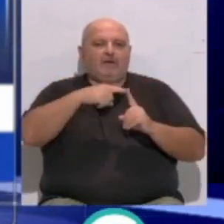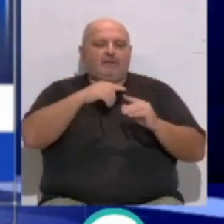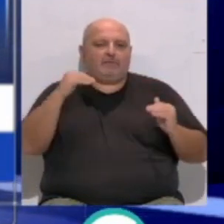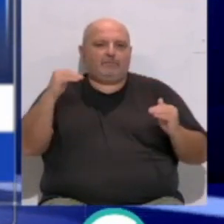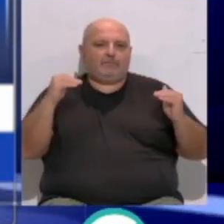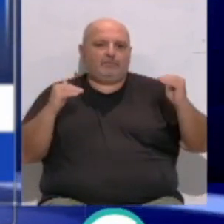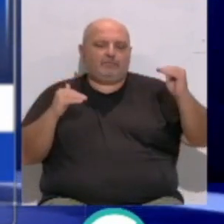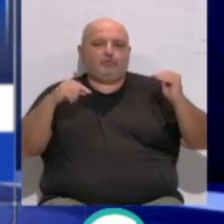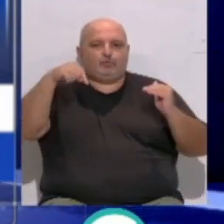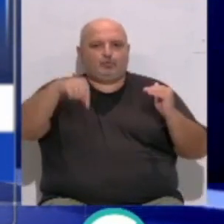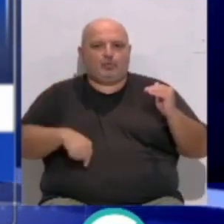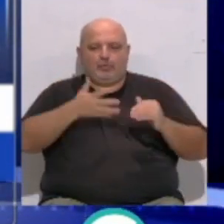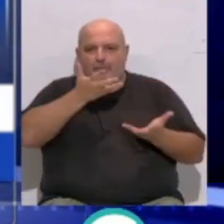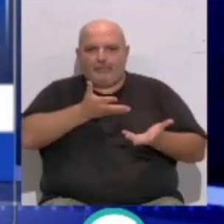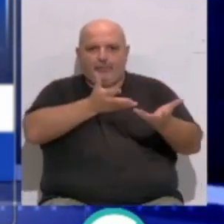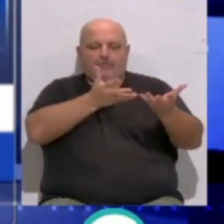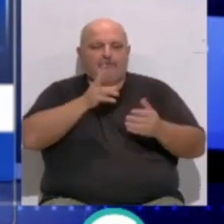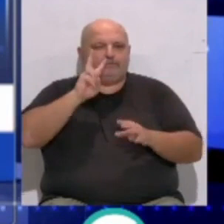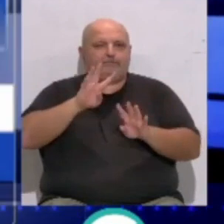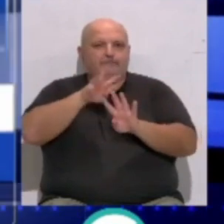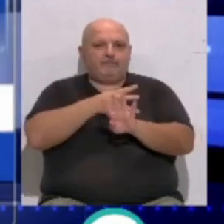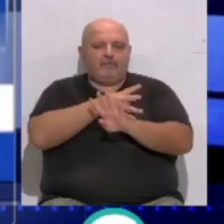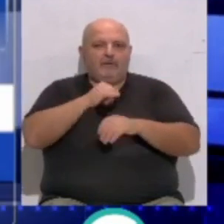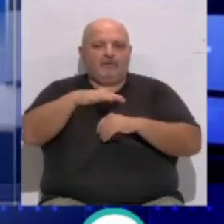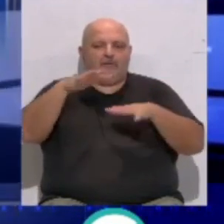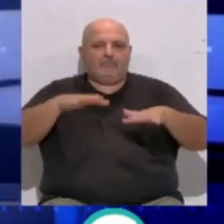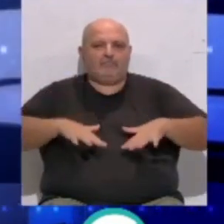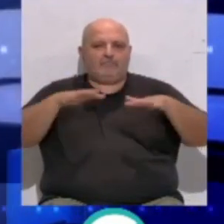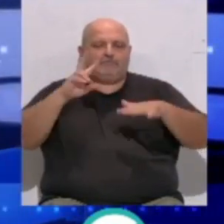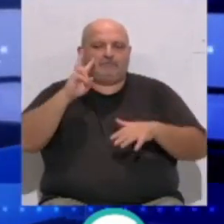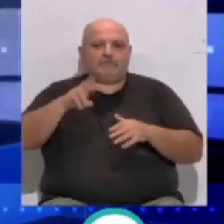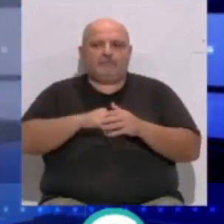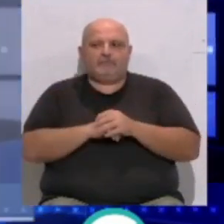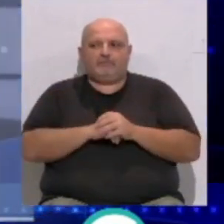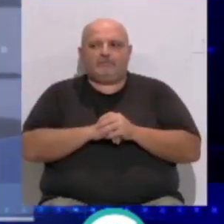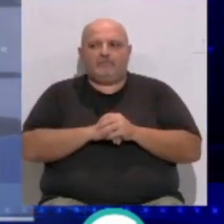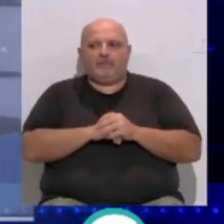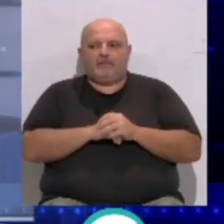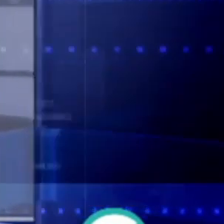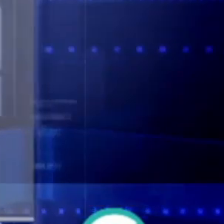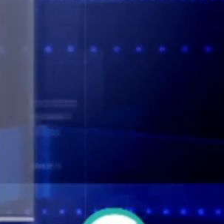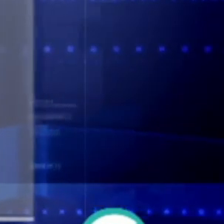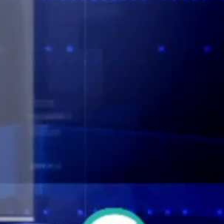y los vientos del suroeste. A continuación les ofrecemos la tabla de oleajes y mareas.